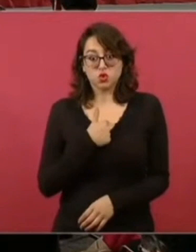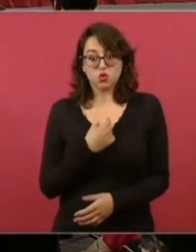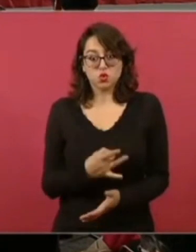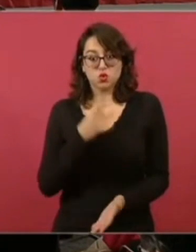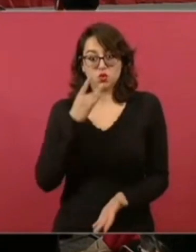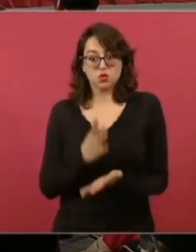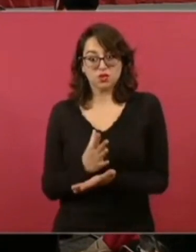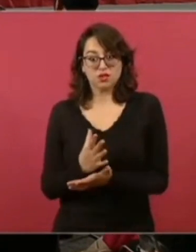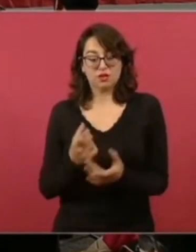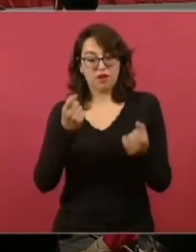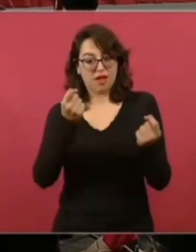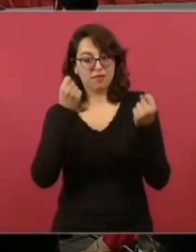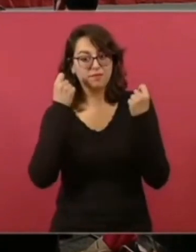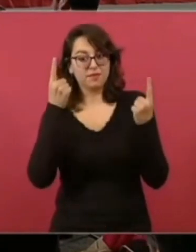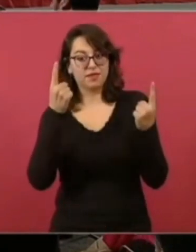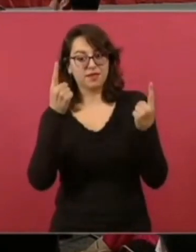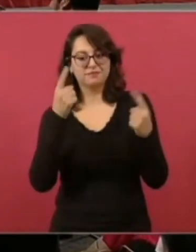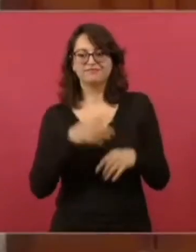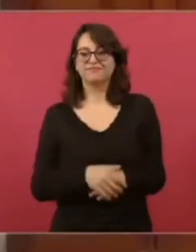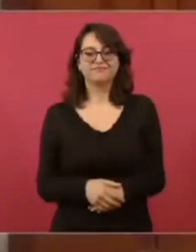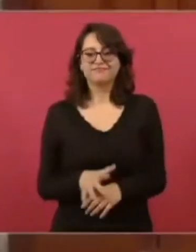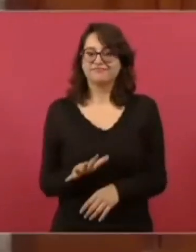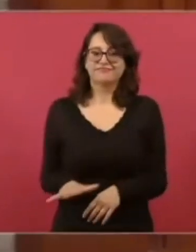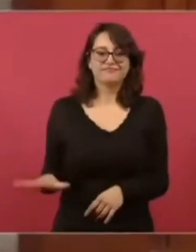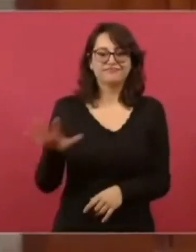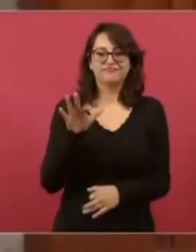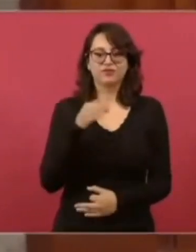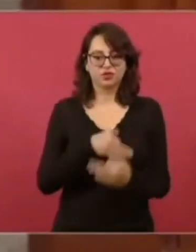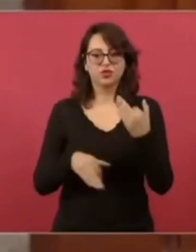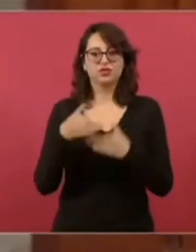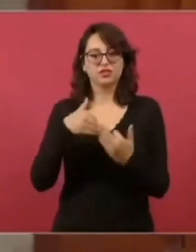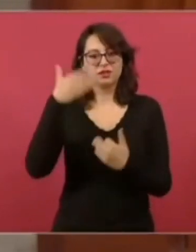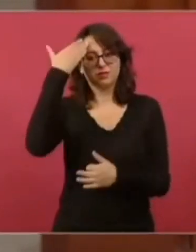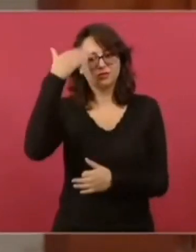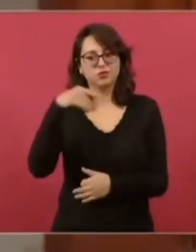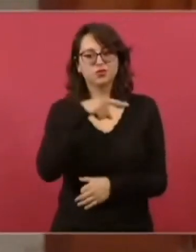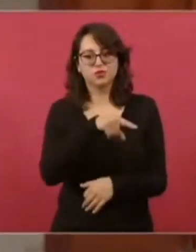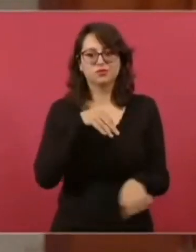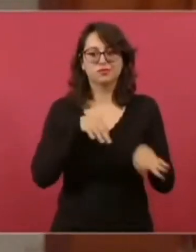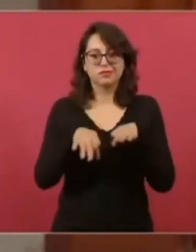que te admiramos y reconocemos tu incansable trabajo. Muchas gracias por todo. Gracias. Gracias. Gracias.